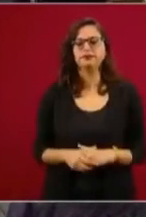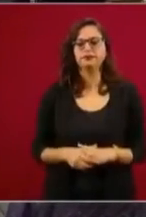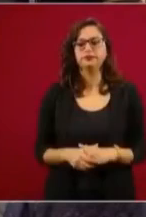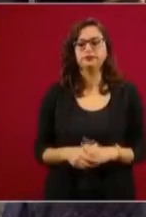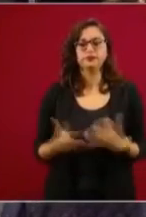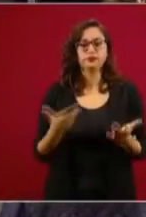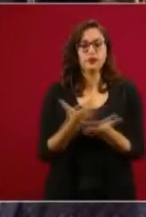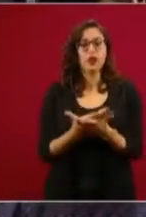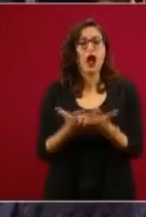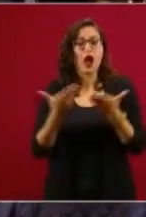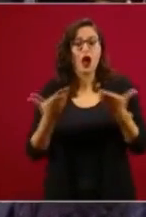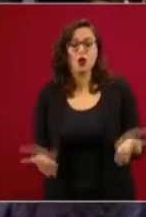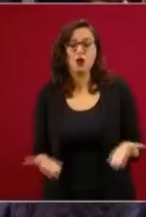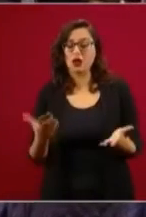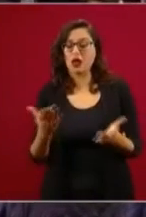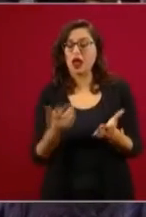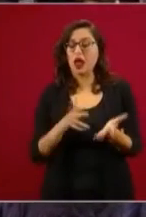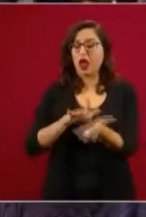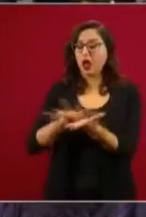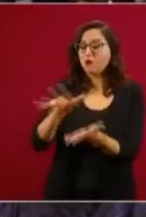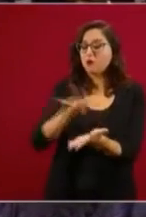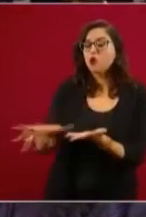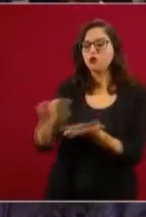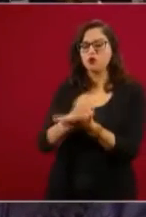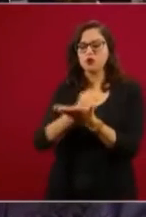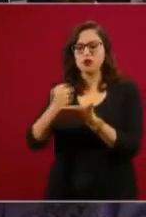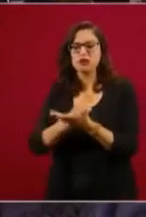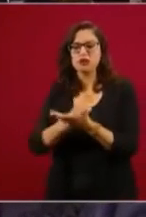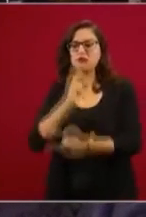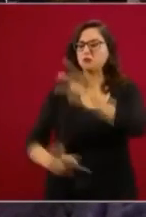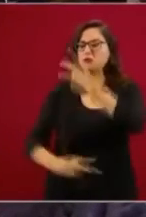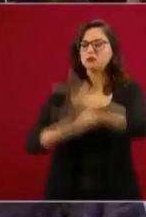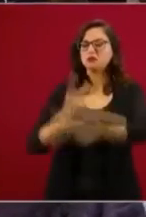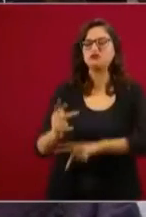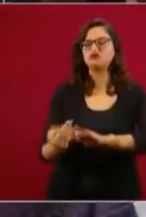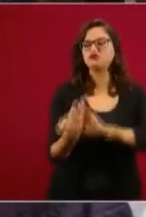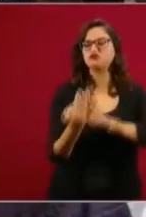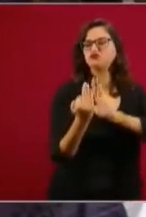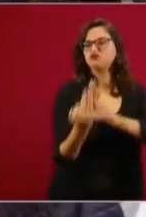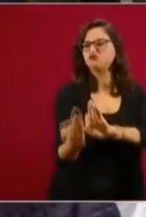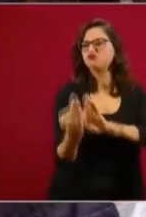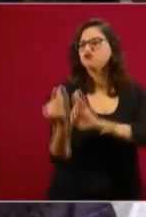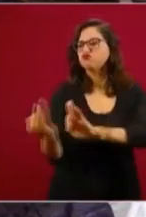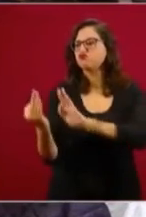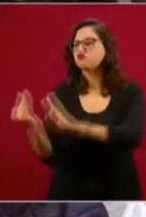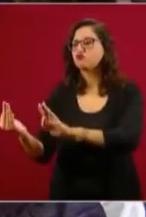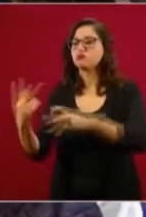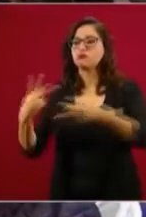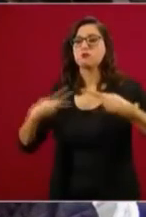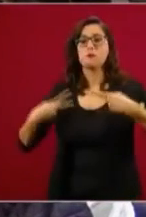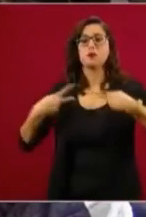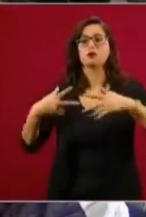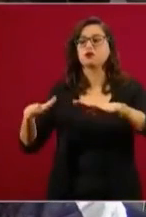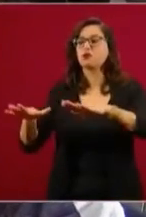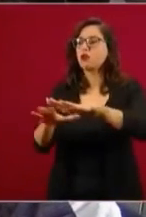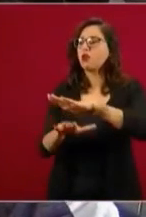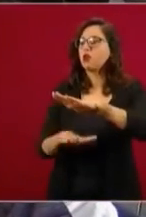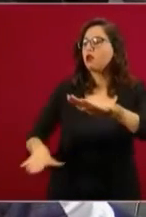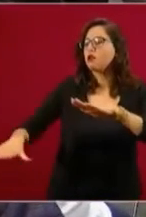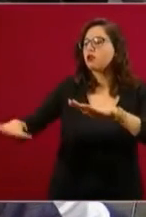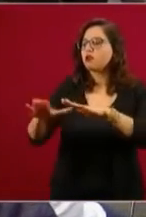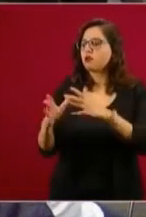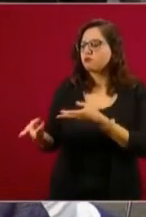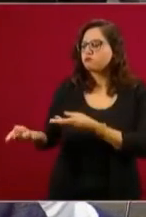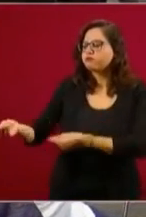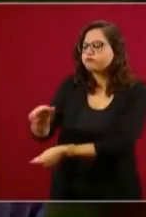agradecidos por estos minutos de charla para el público de Señal Informativa y espero tengamos muchas más oportunidades de